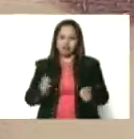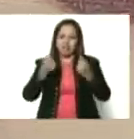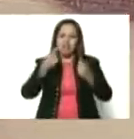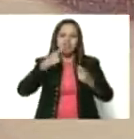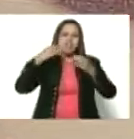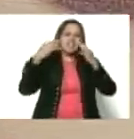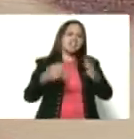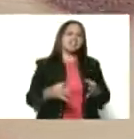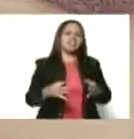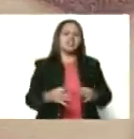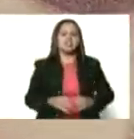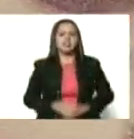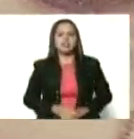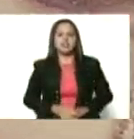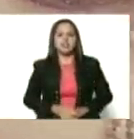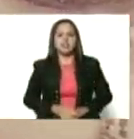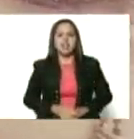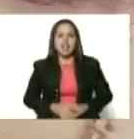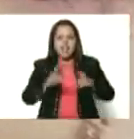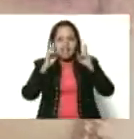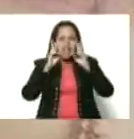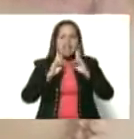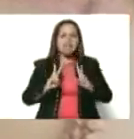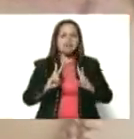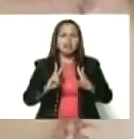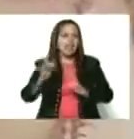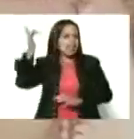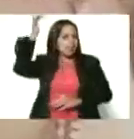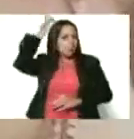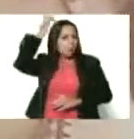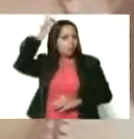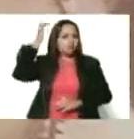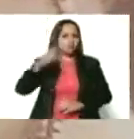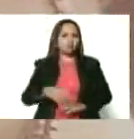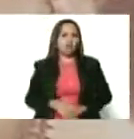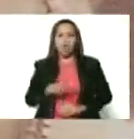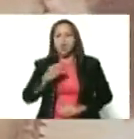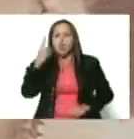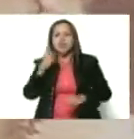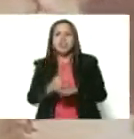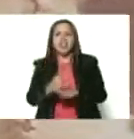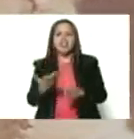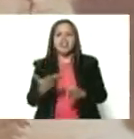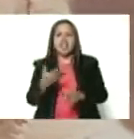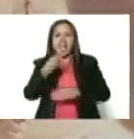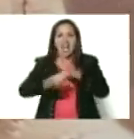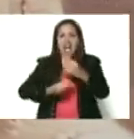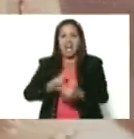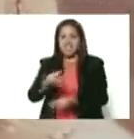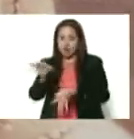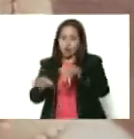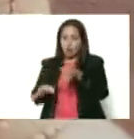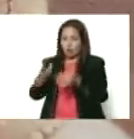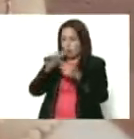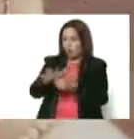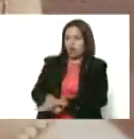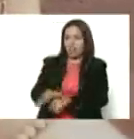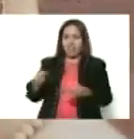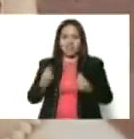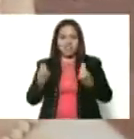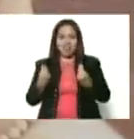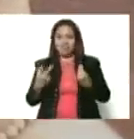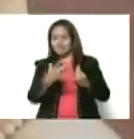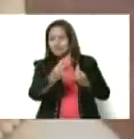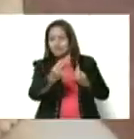verdaderamente limpia de hipocresía, no se la debe sojuzgar frente a la nueva vida. Al